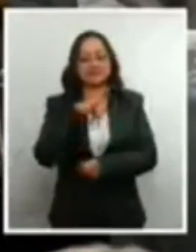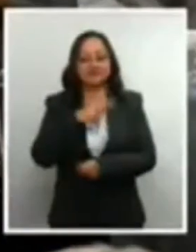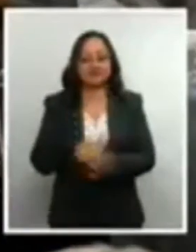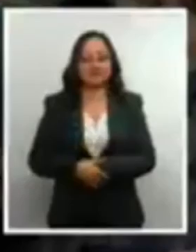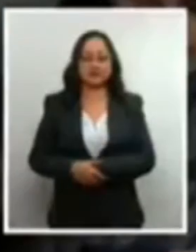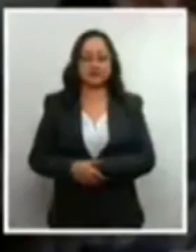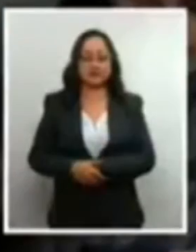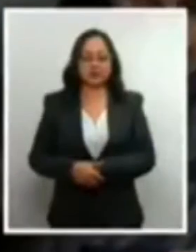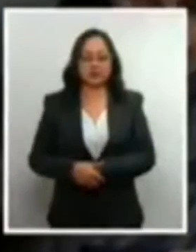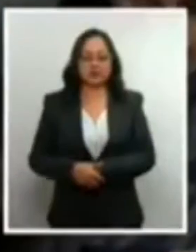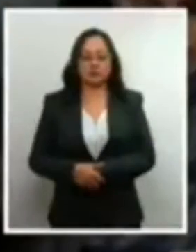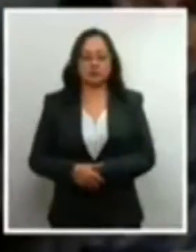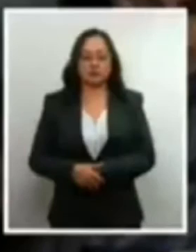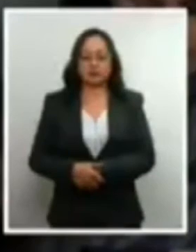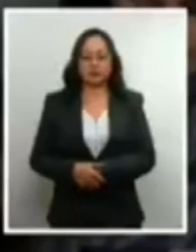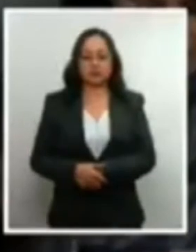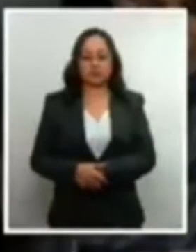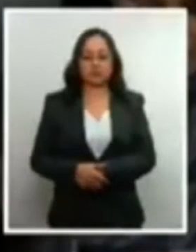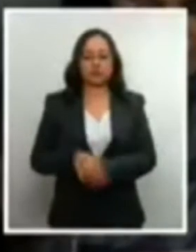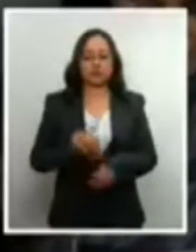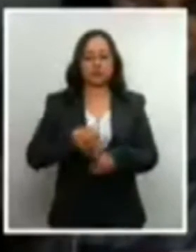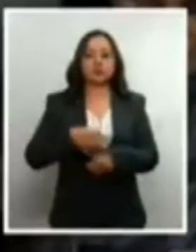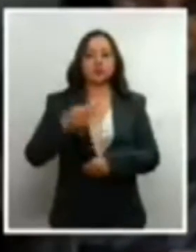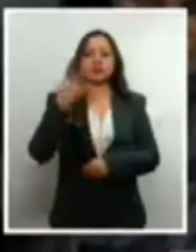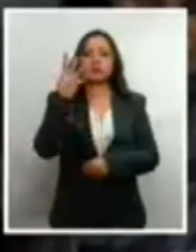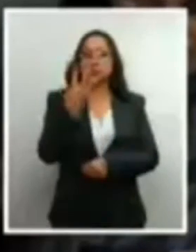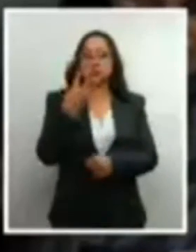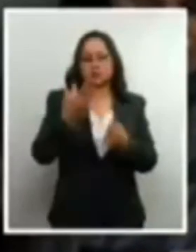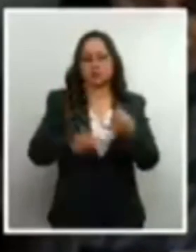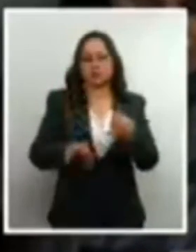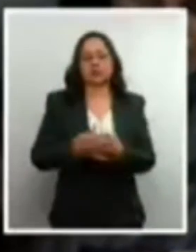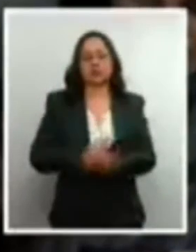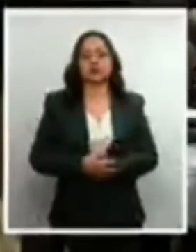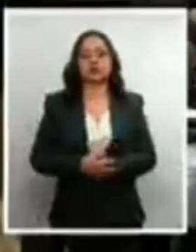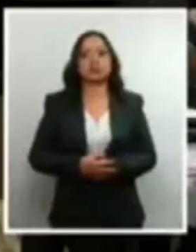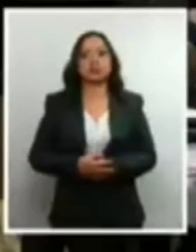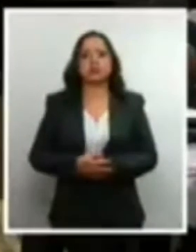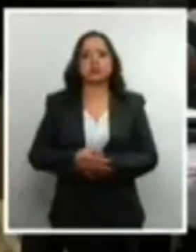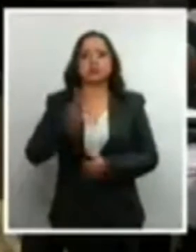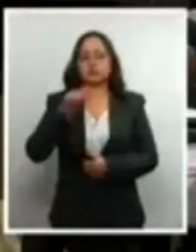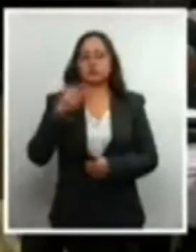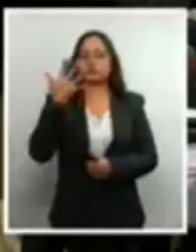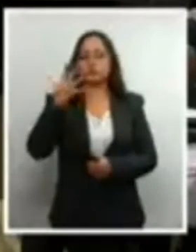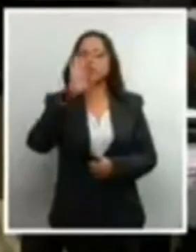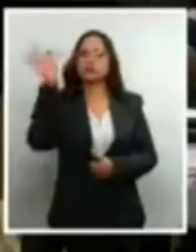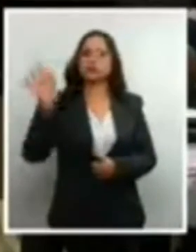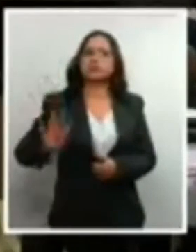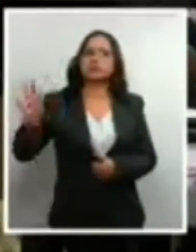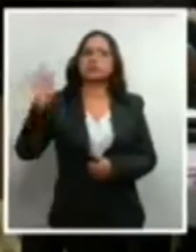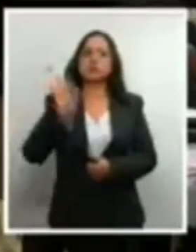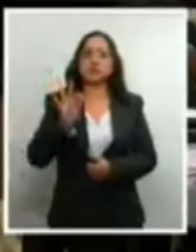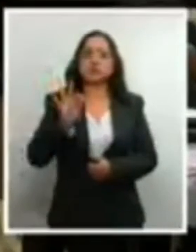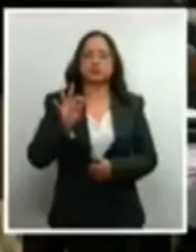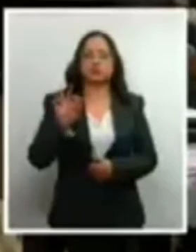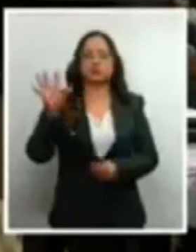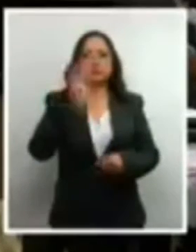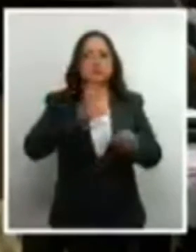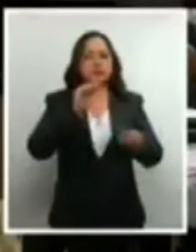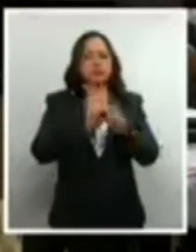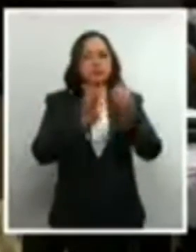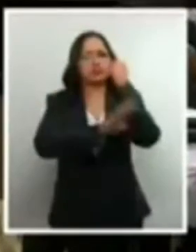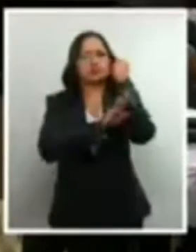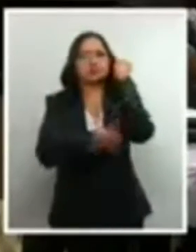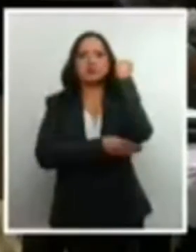Cuarto, y voy a terminar, se estima que más del 55% del total de embarazos son no